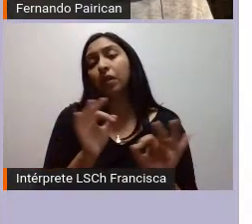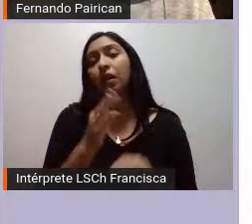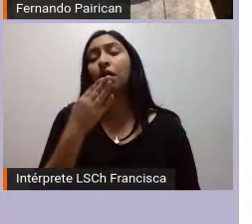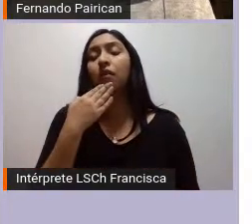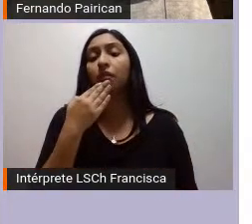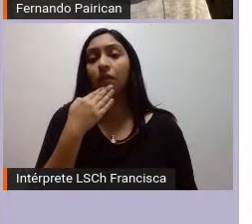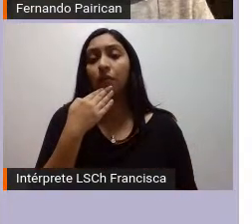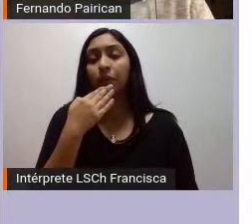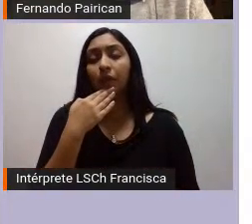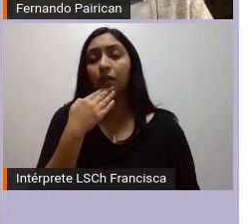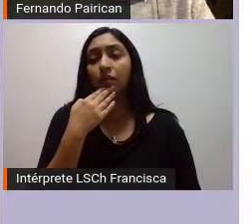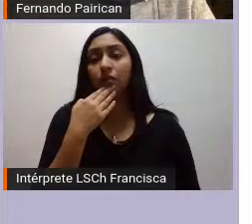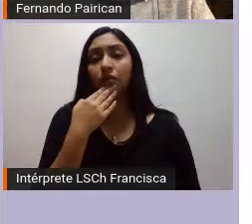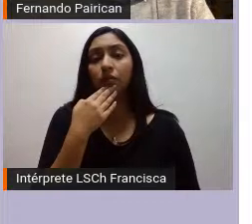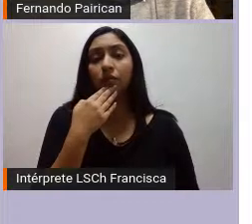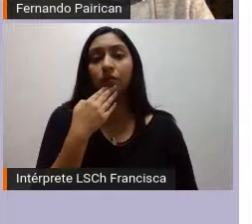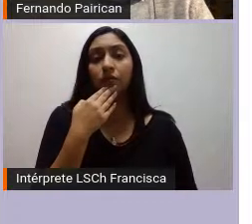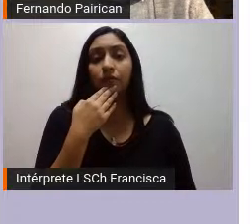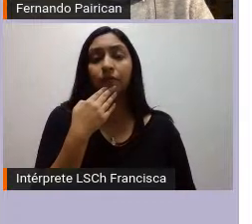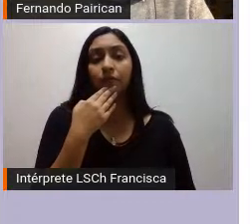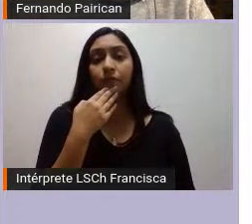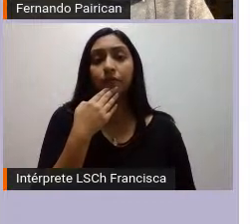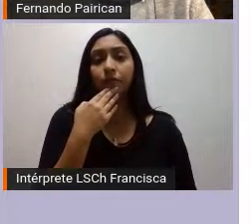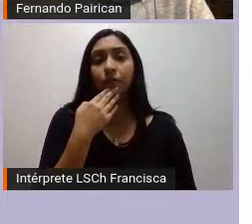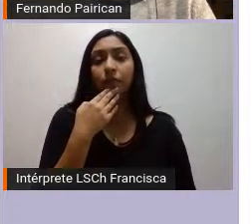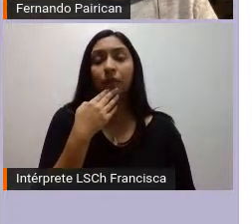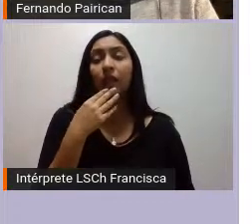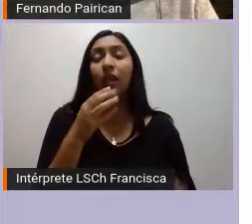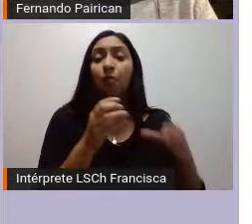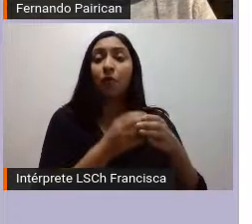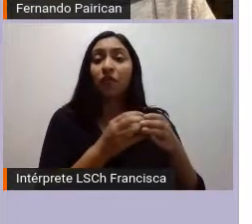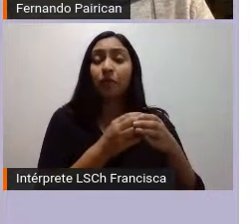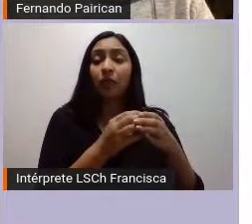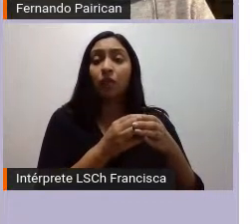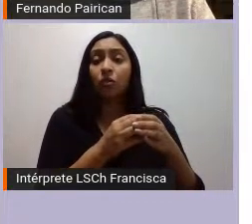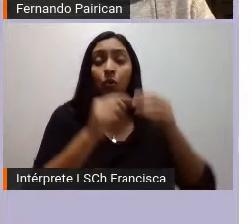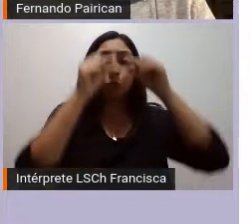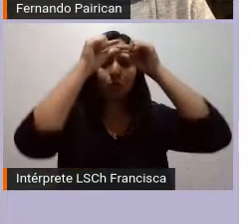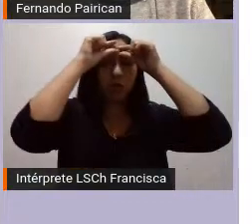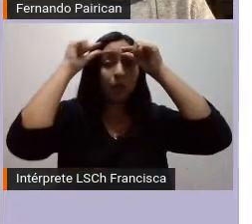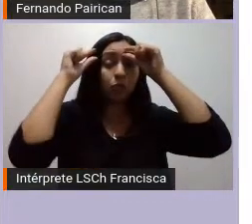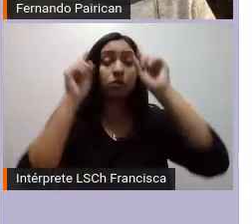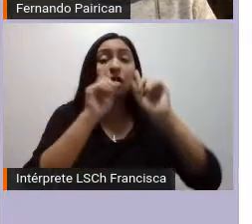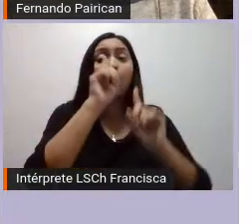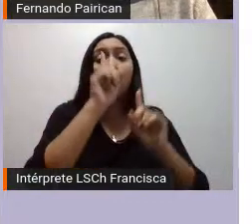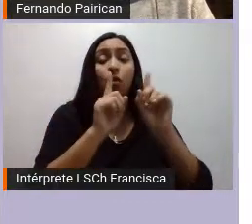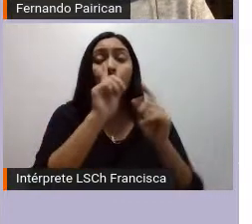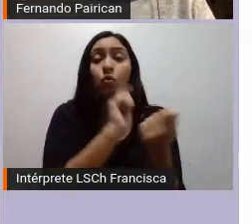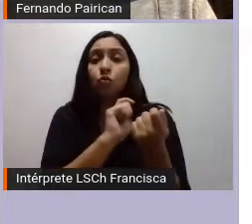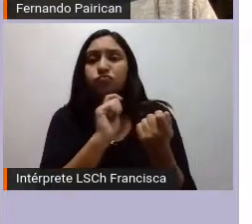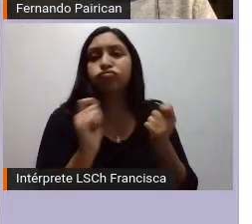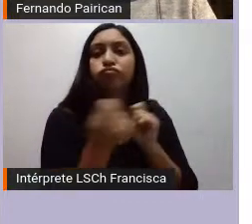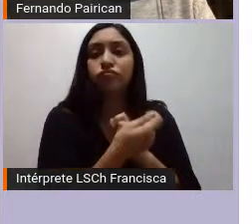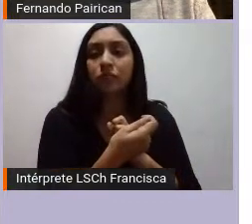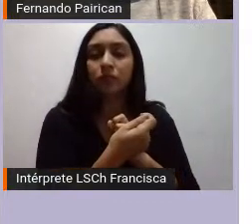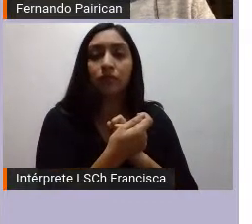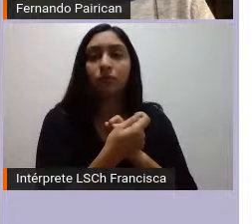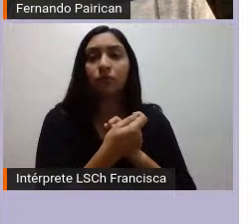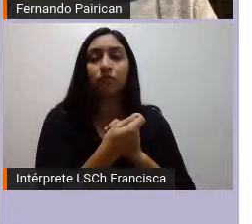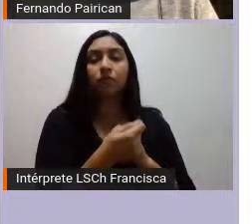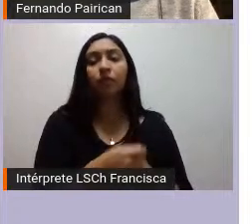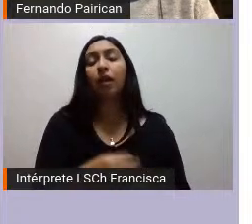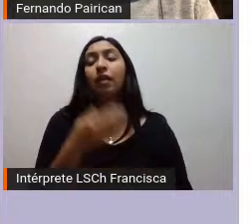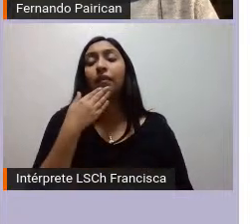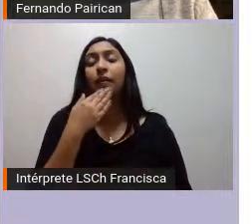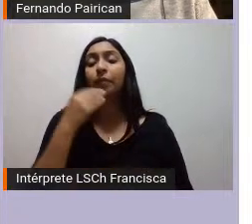lo que es la radicalización de un sector del movimiento mapuche y luego bajo el gobierno Sebastián Piñera vemos también la continuidad